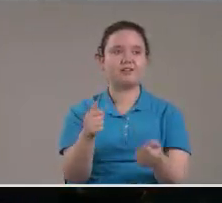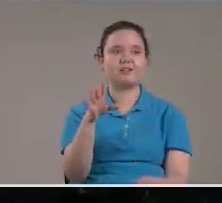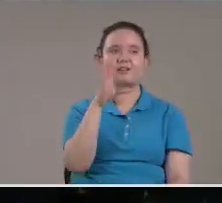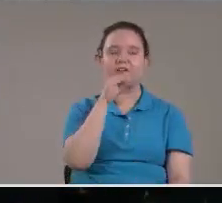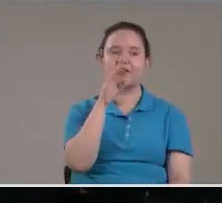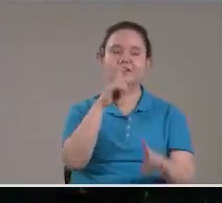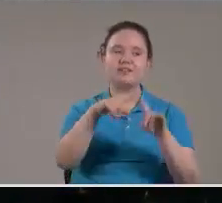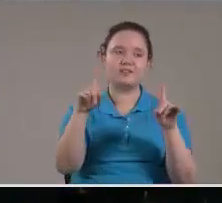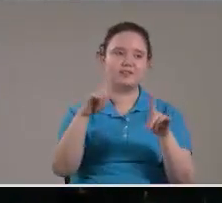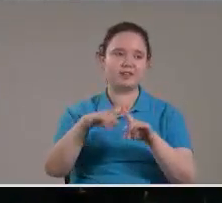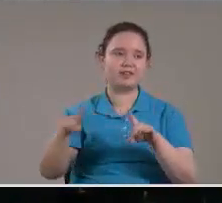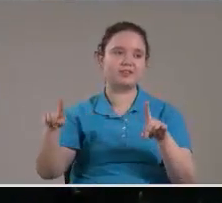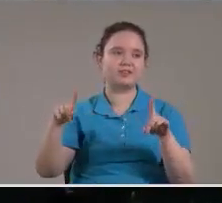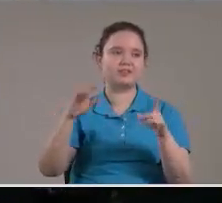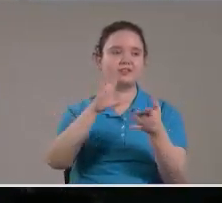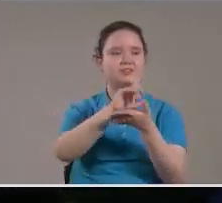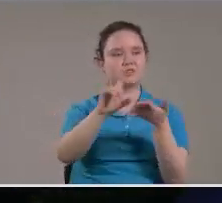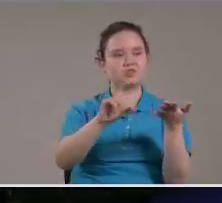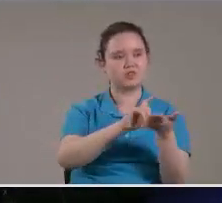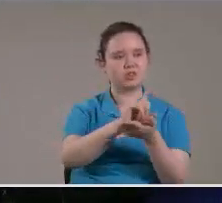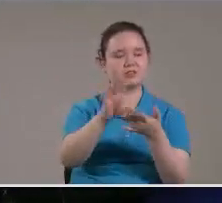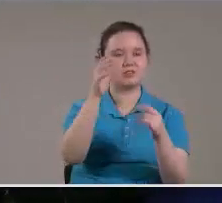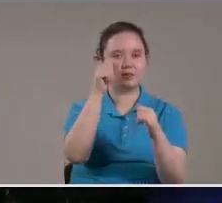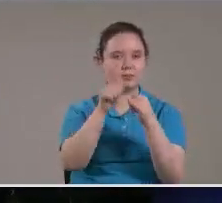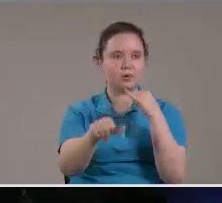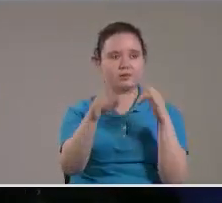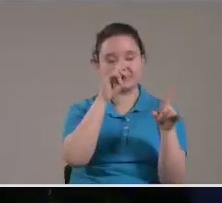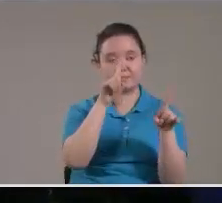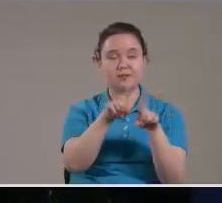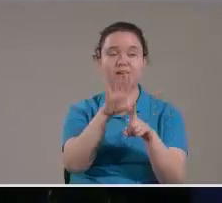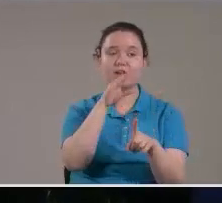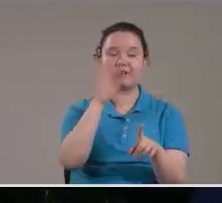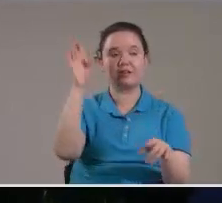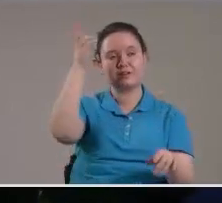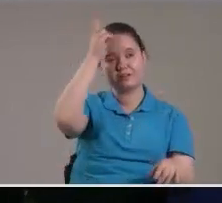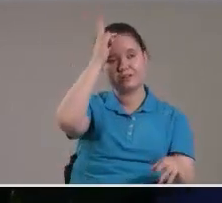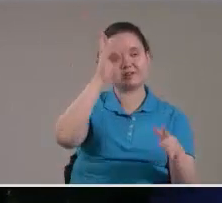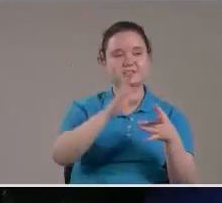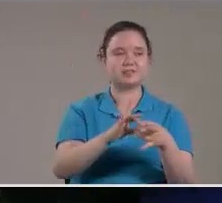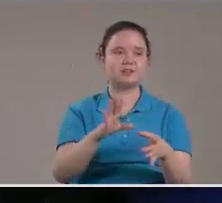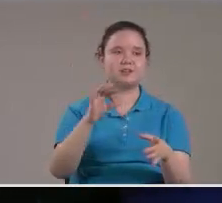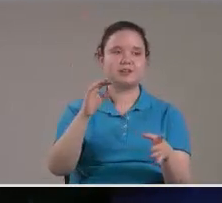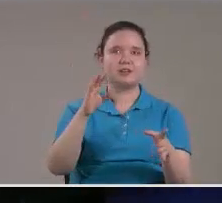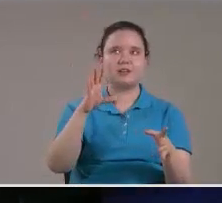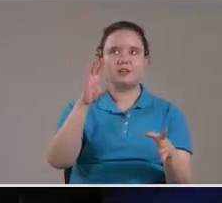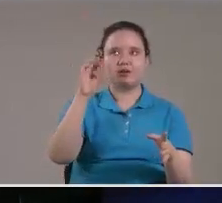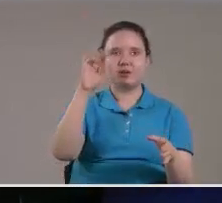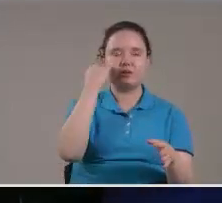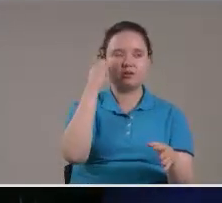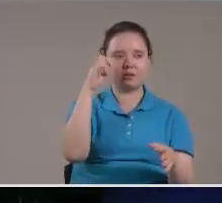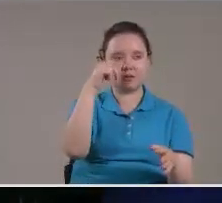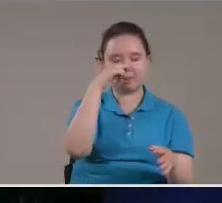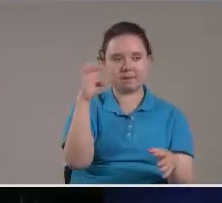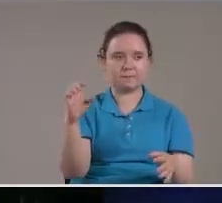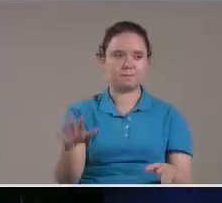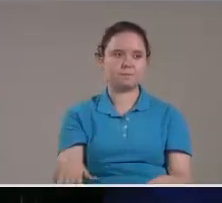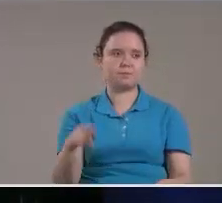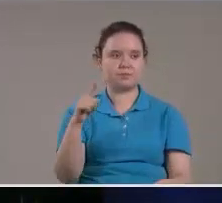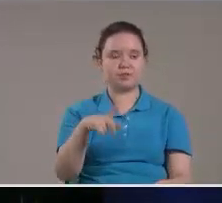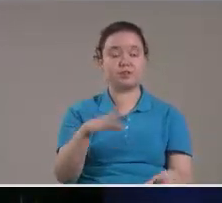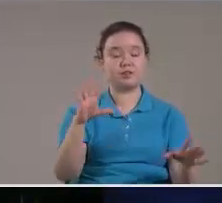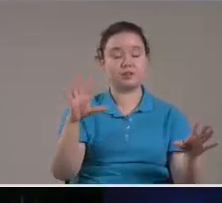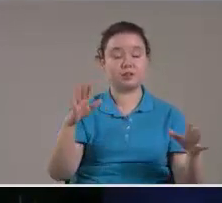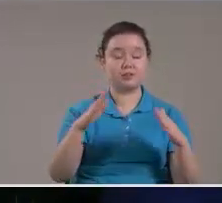Magog Habla de cada una Apocalipsis Habla de los Redes de Oriente Y ahorita Está modificando Su constitución